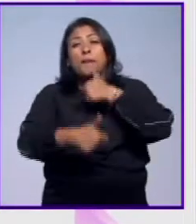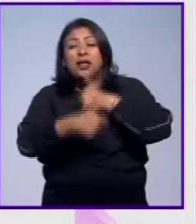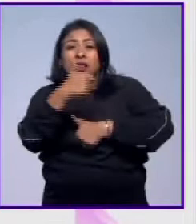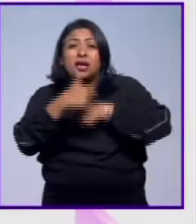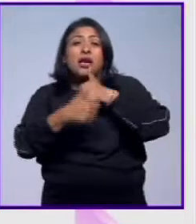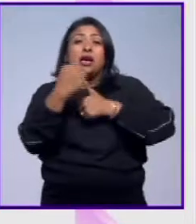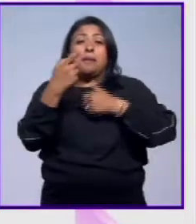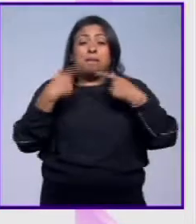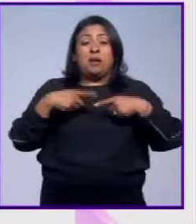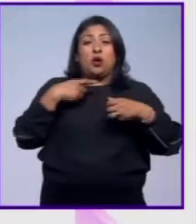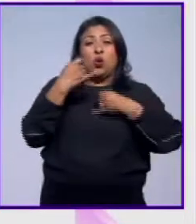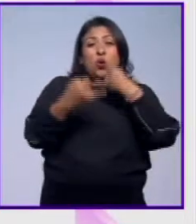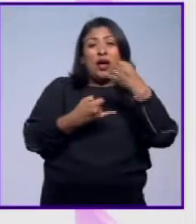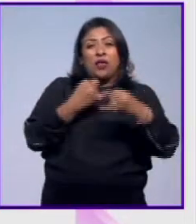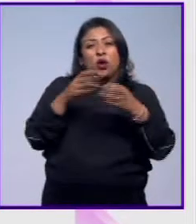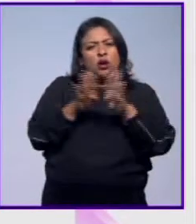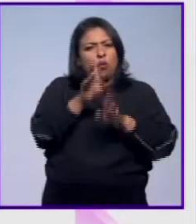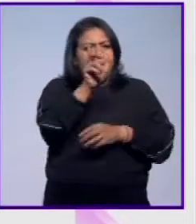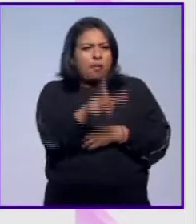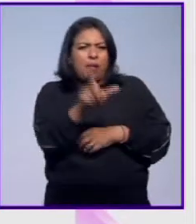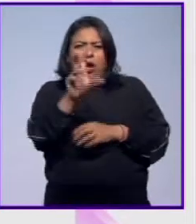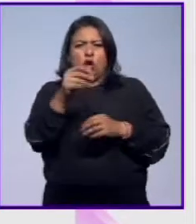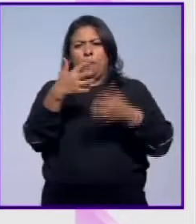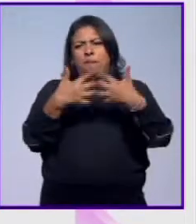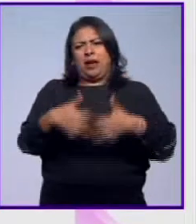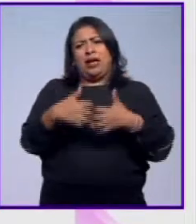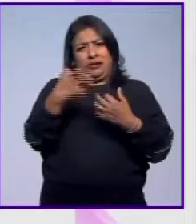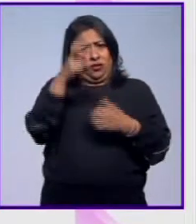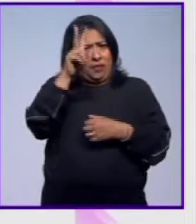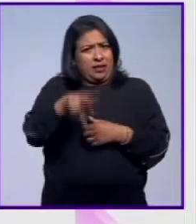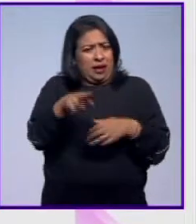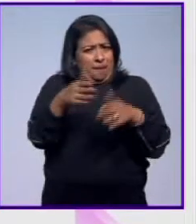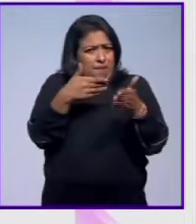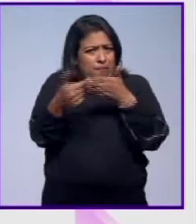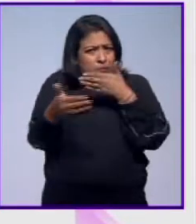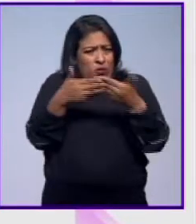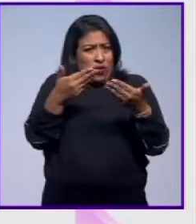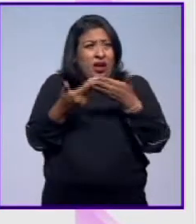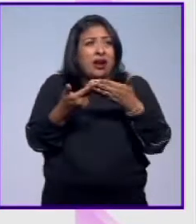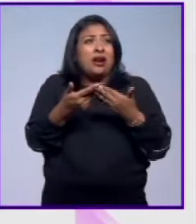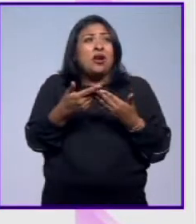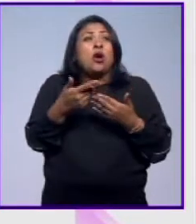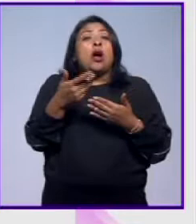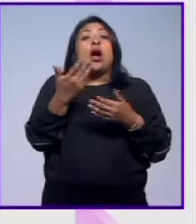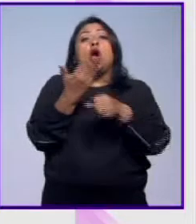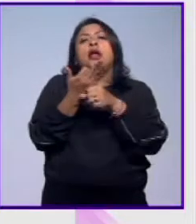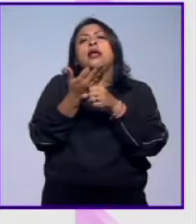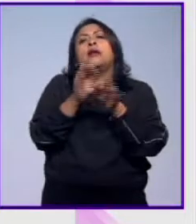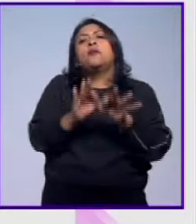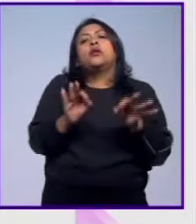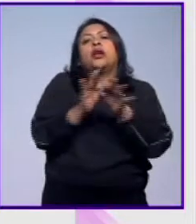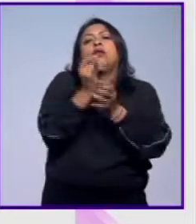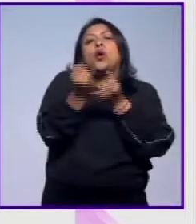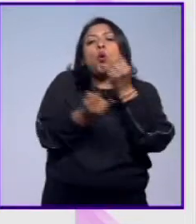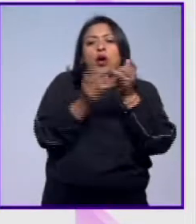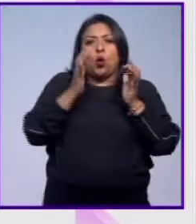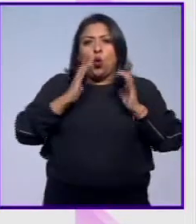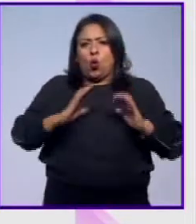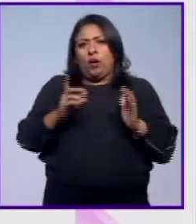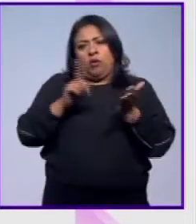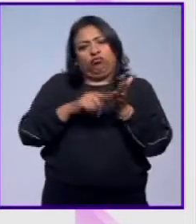como una estructura en una maquinaria, es verdaderamente moderno. Realmente frente a lo que estamos es al juego, en donde el cuerpo